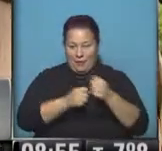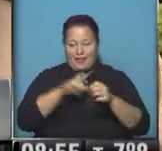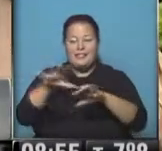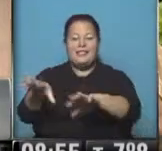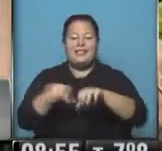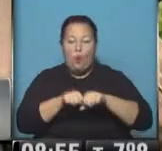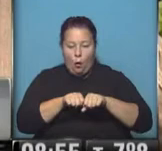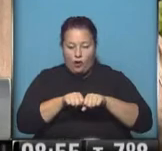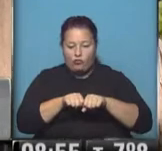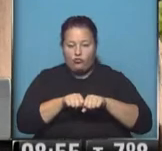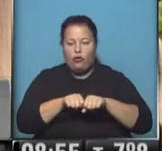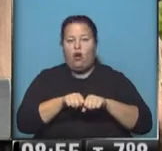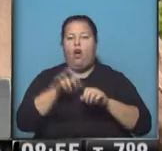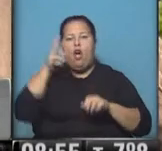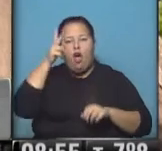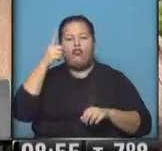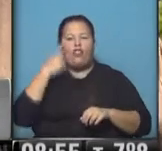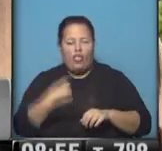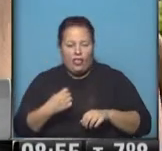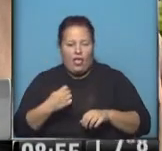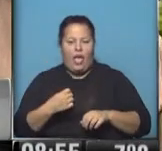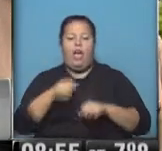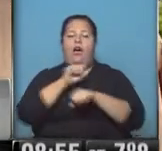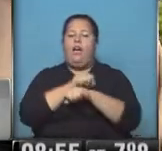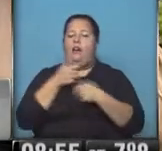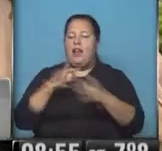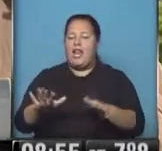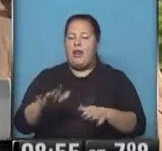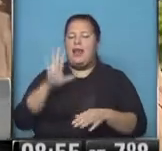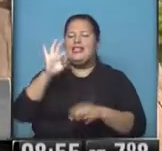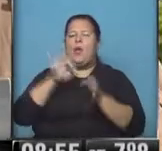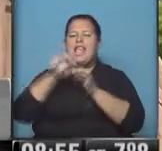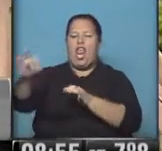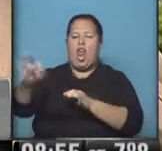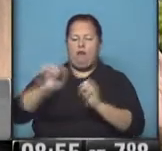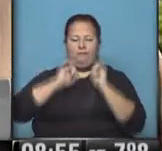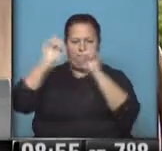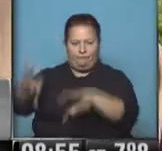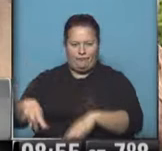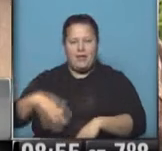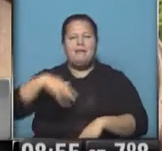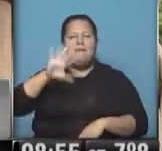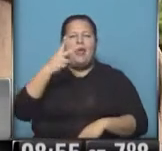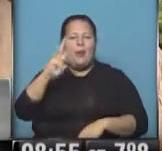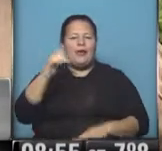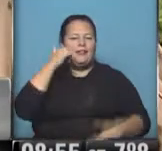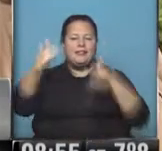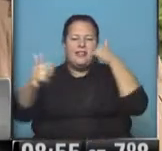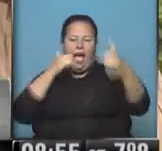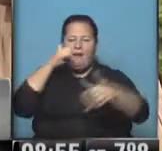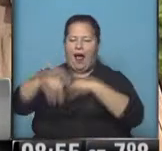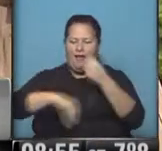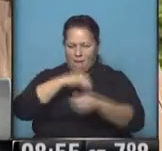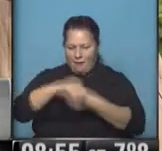secuestrado durante 8 días, liberarlo a 50 kilómetros, realizar más de 20 llamadas con la familia